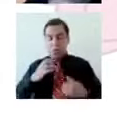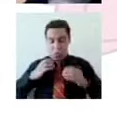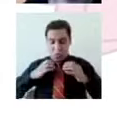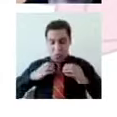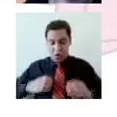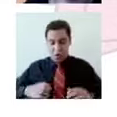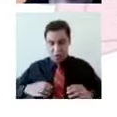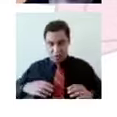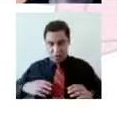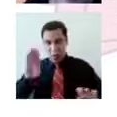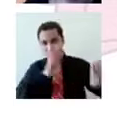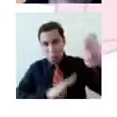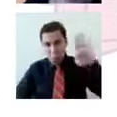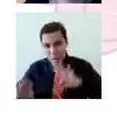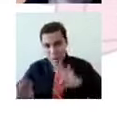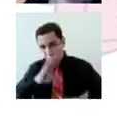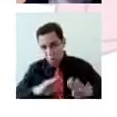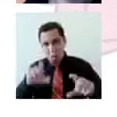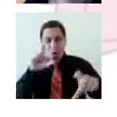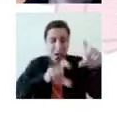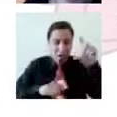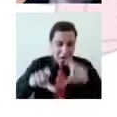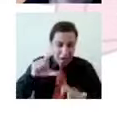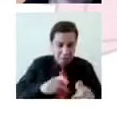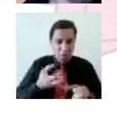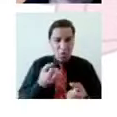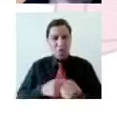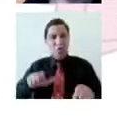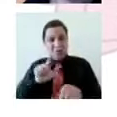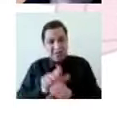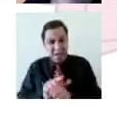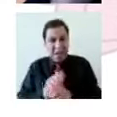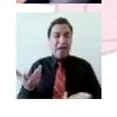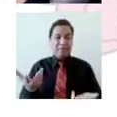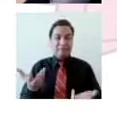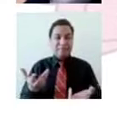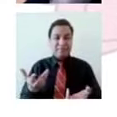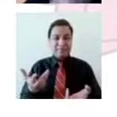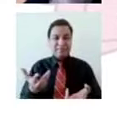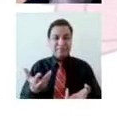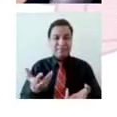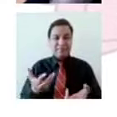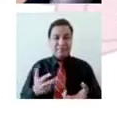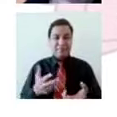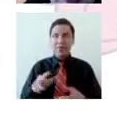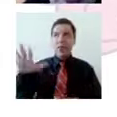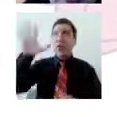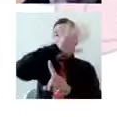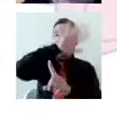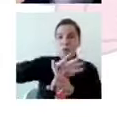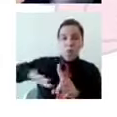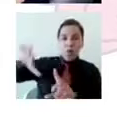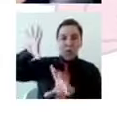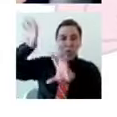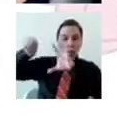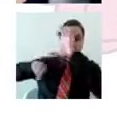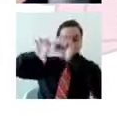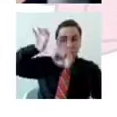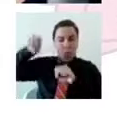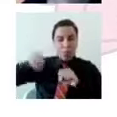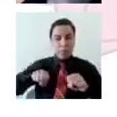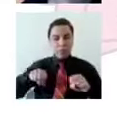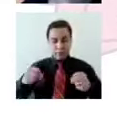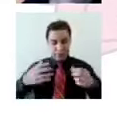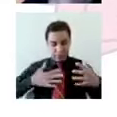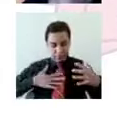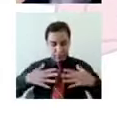socioculturales y espirituales. Y a veces muchas de esas situaciones están matizadas por un propio